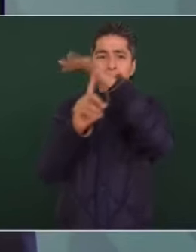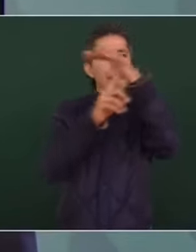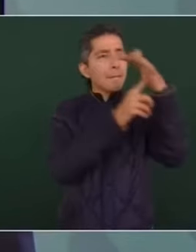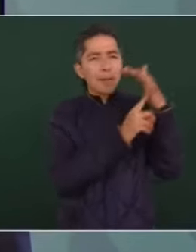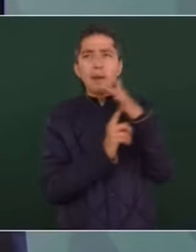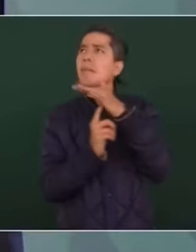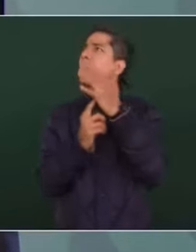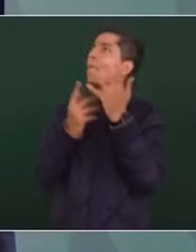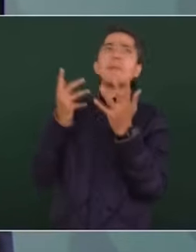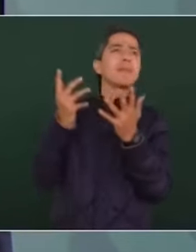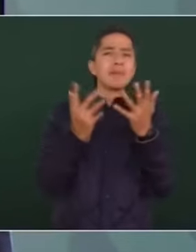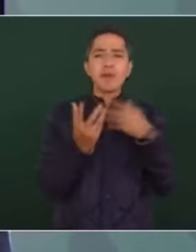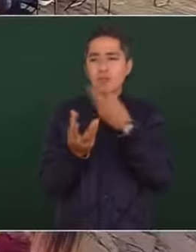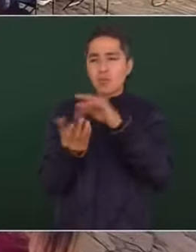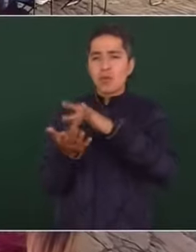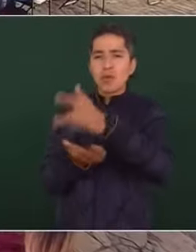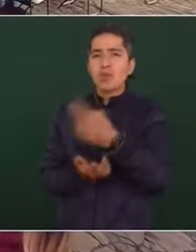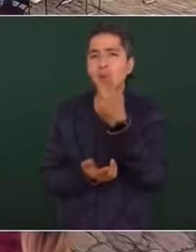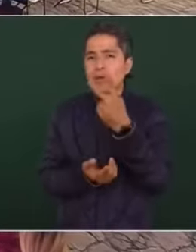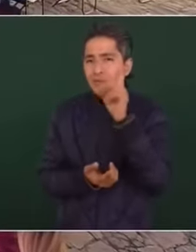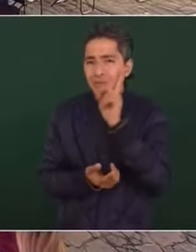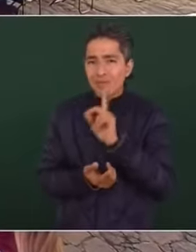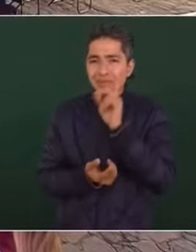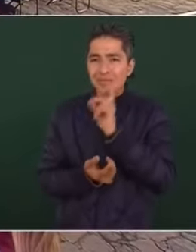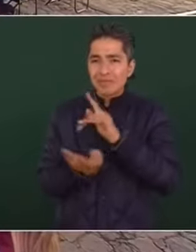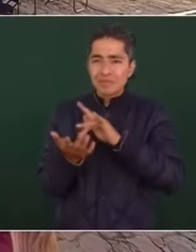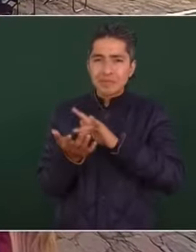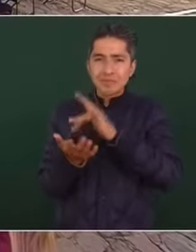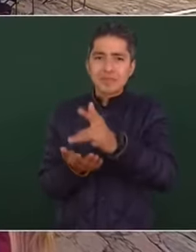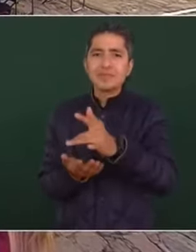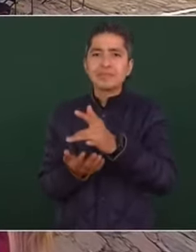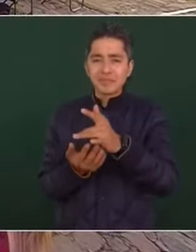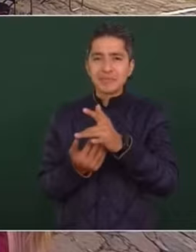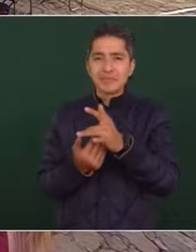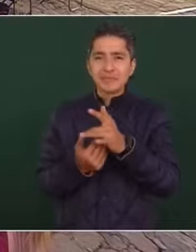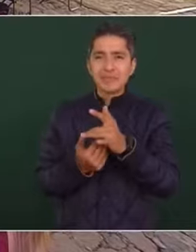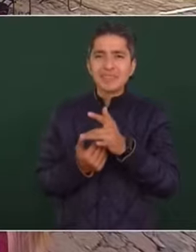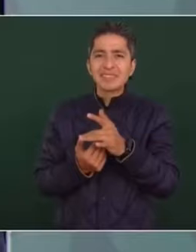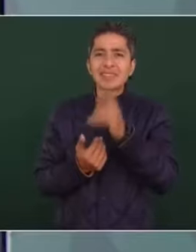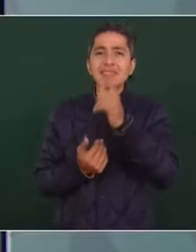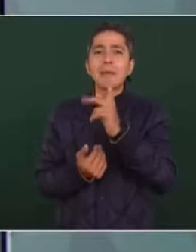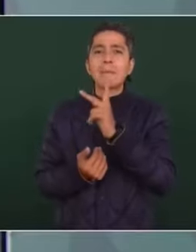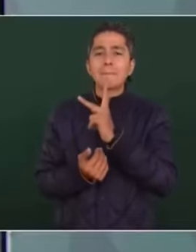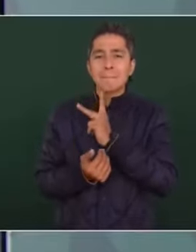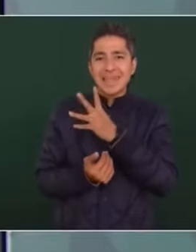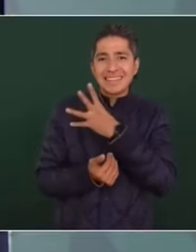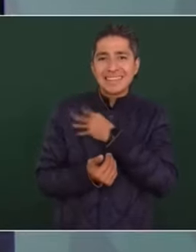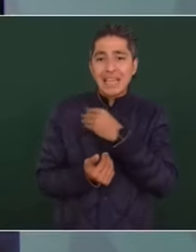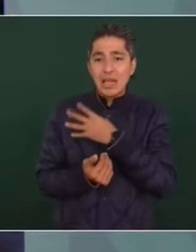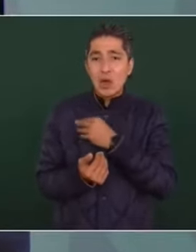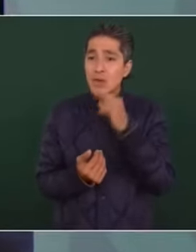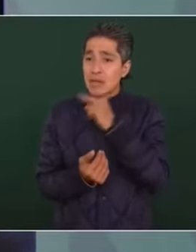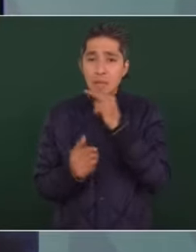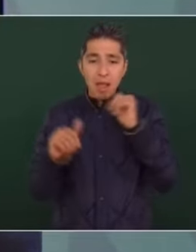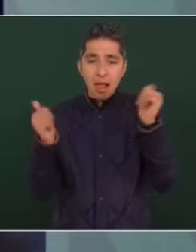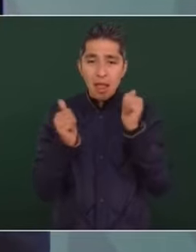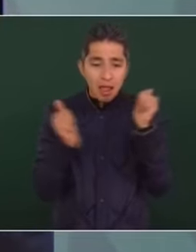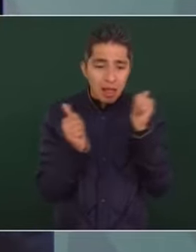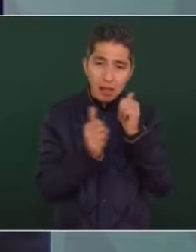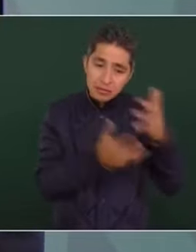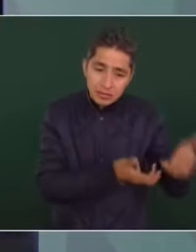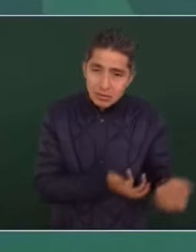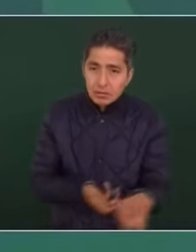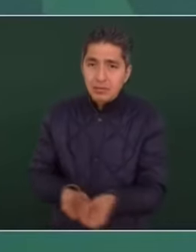mucho a dos mujeres que fueron a sacar a mis hijos y